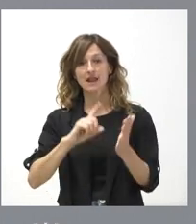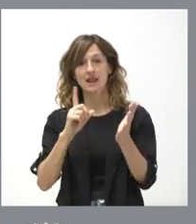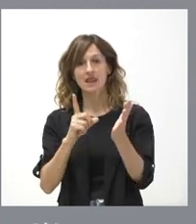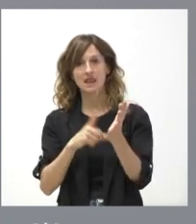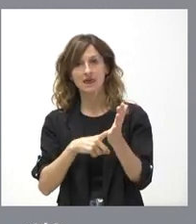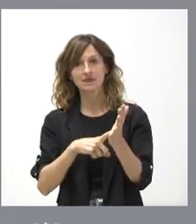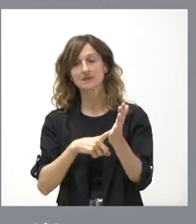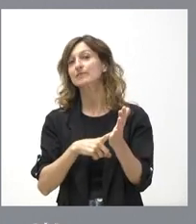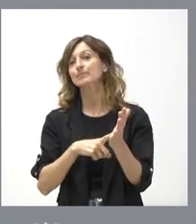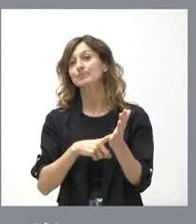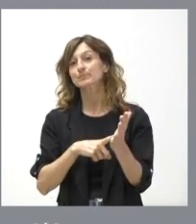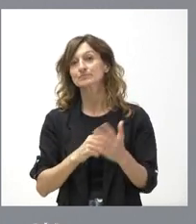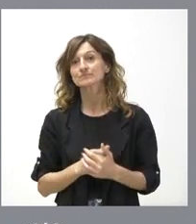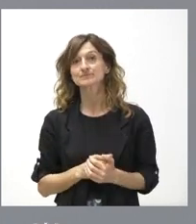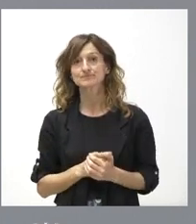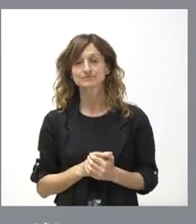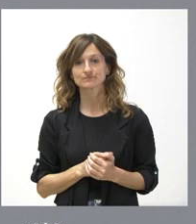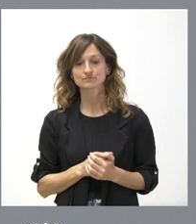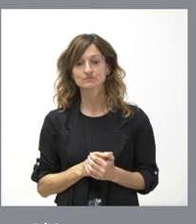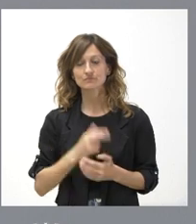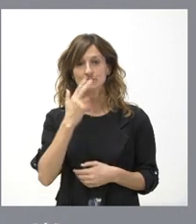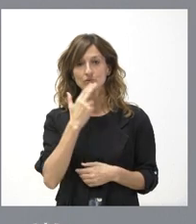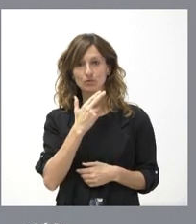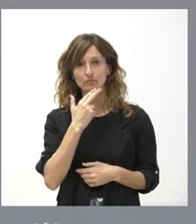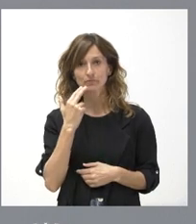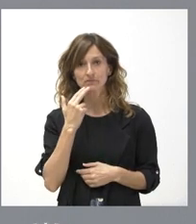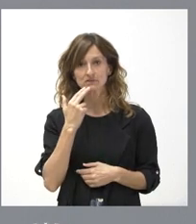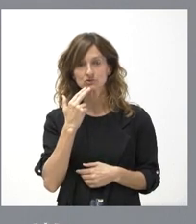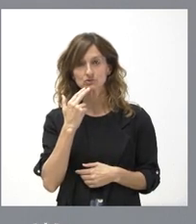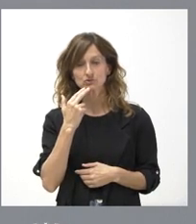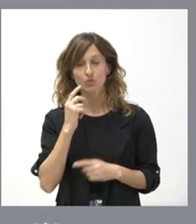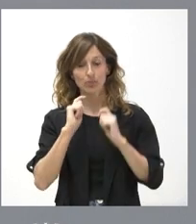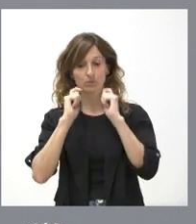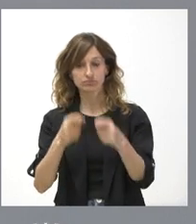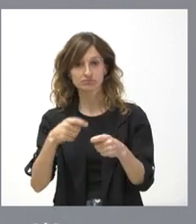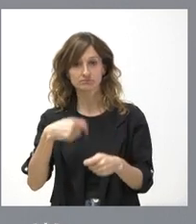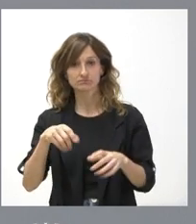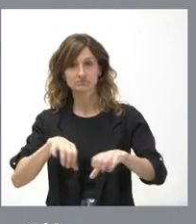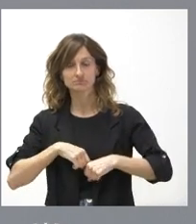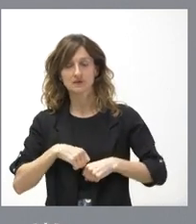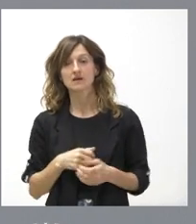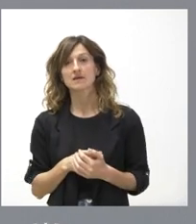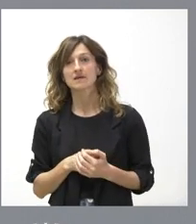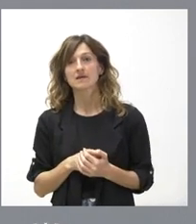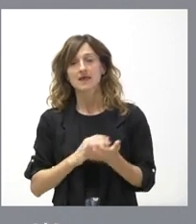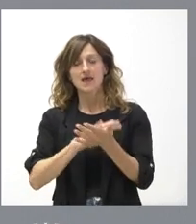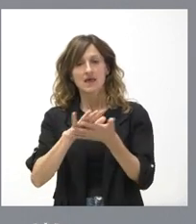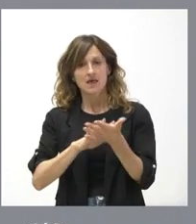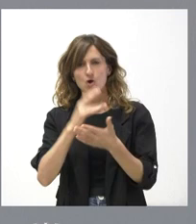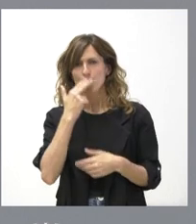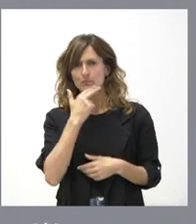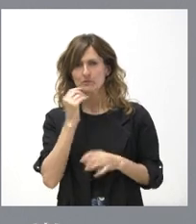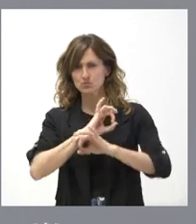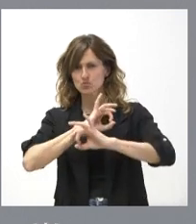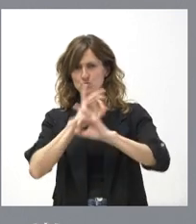la ley que se comprometió en la sesión de investidura. A este respecto, nosotros tenemos un claro compromiso